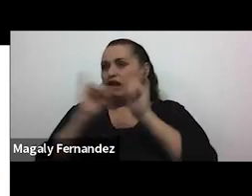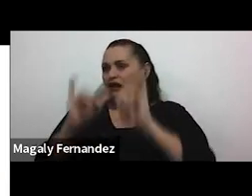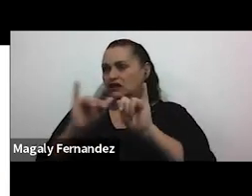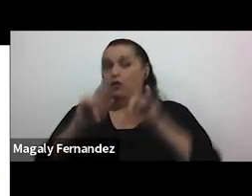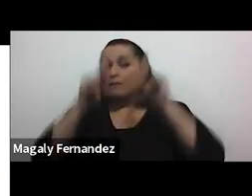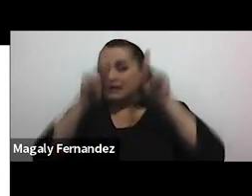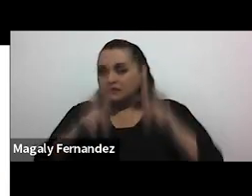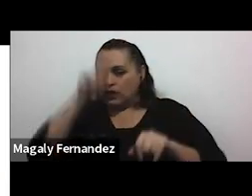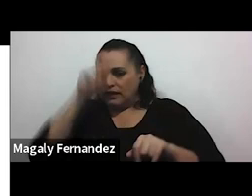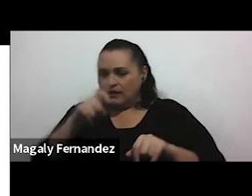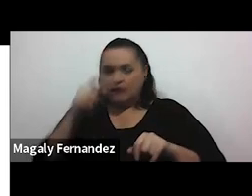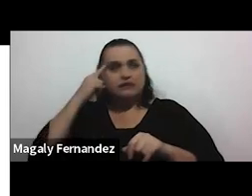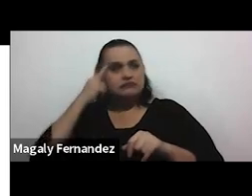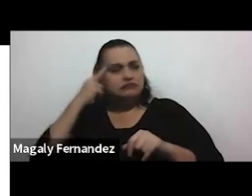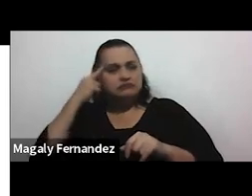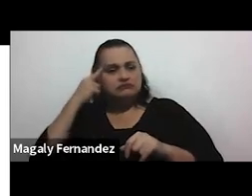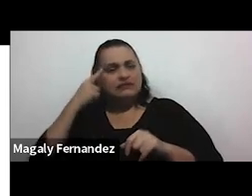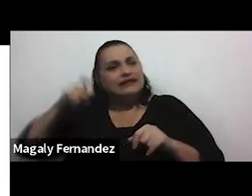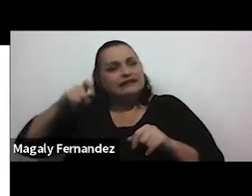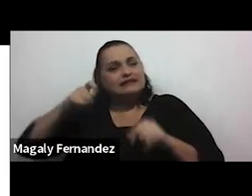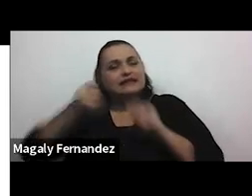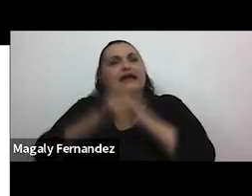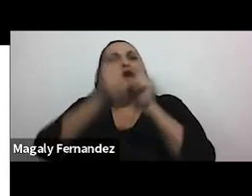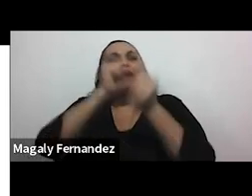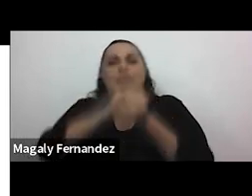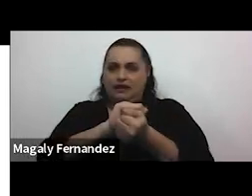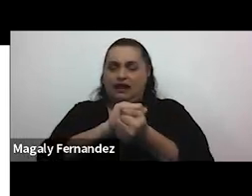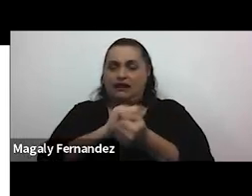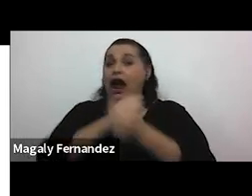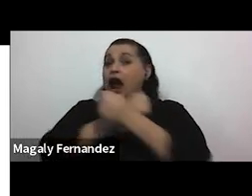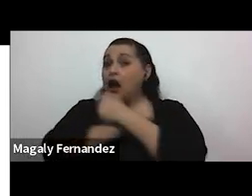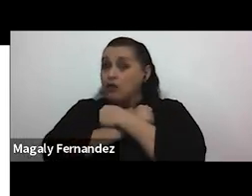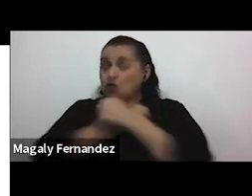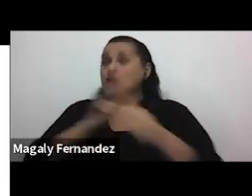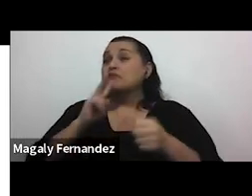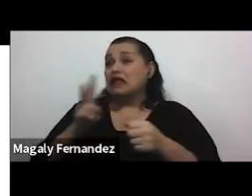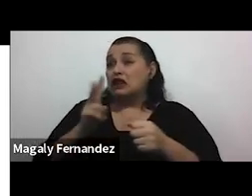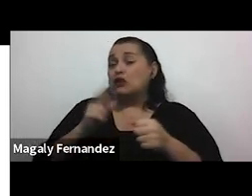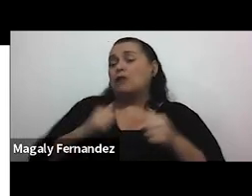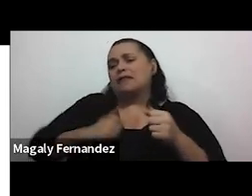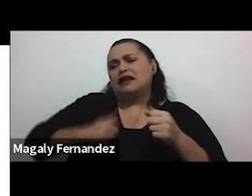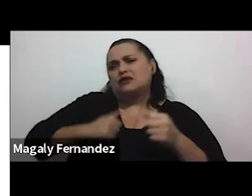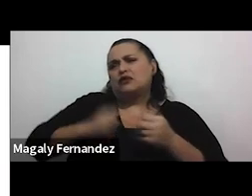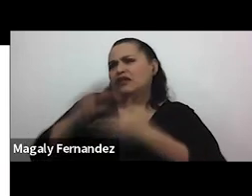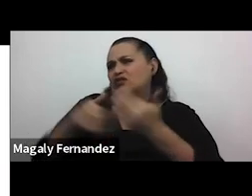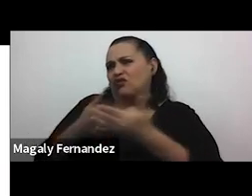tomado conciencia de la necesidad de cambiar el amor verdadero lo perdona todo ahorita lo decía Marina